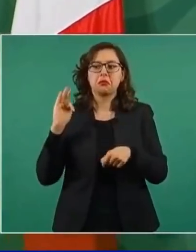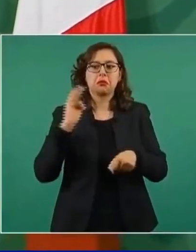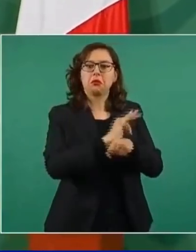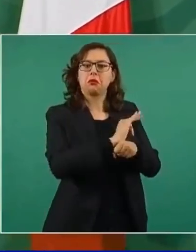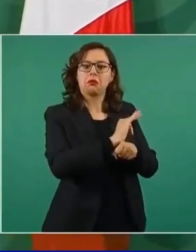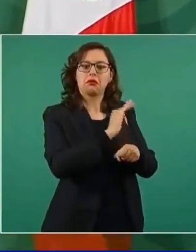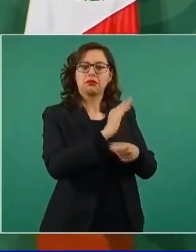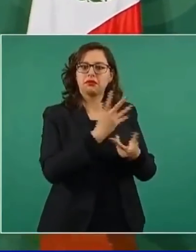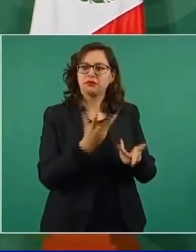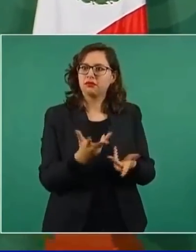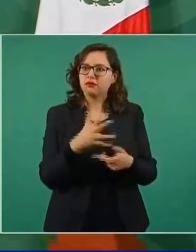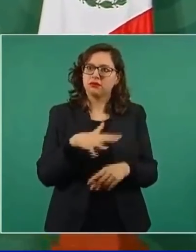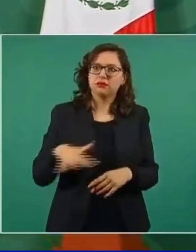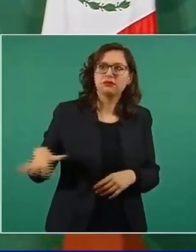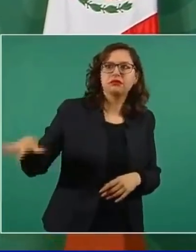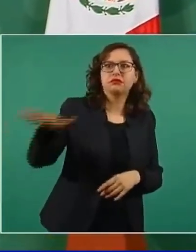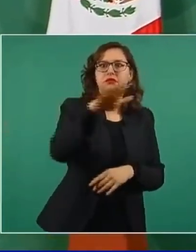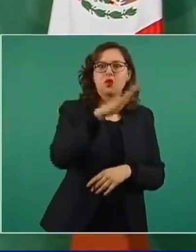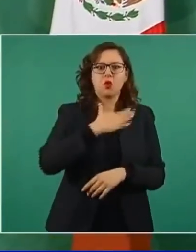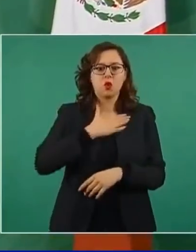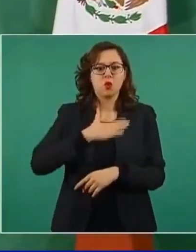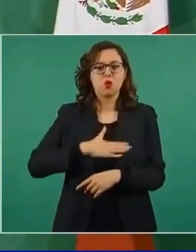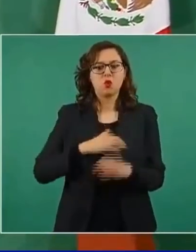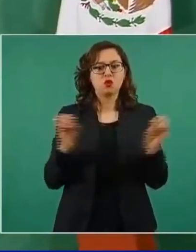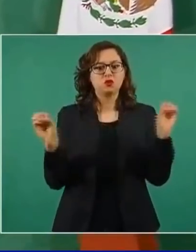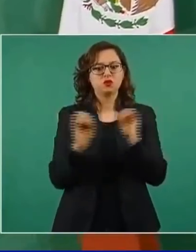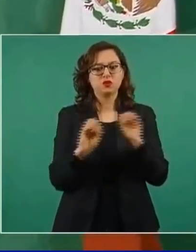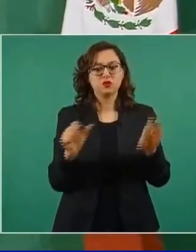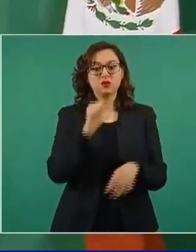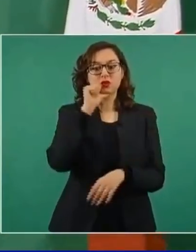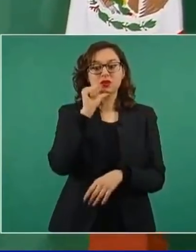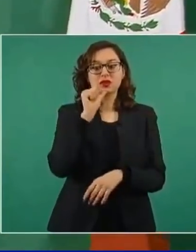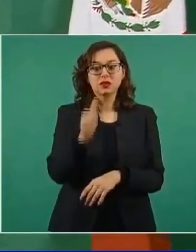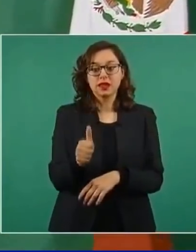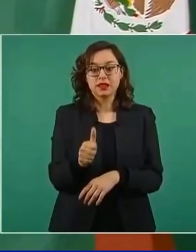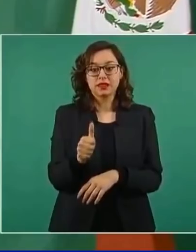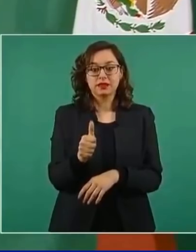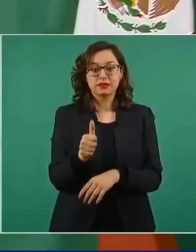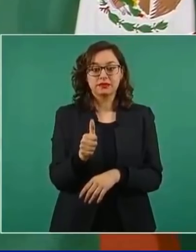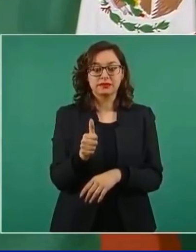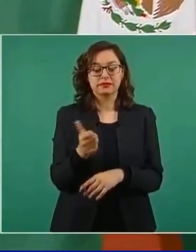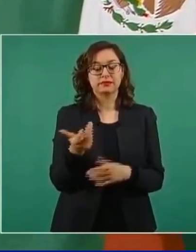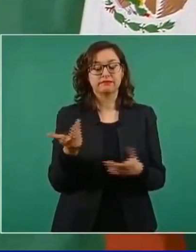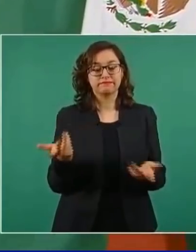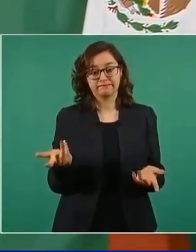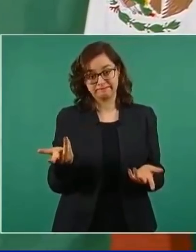al pueblo. Nada más es cosa de ver